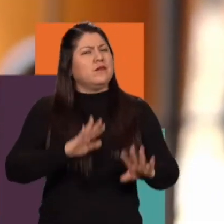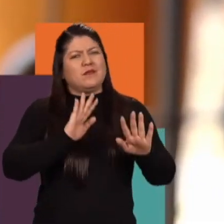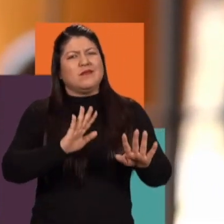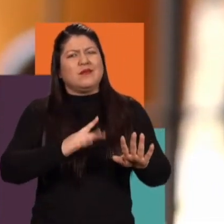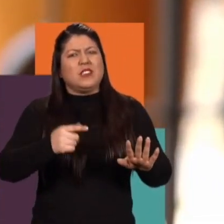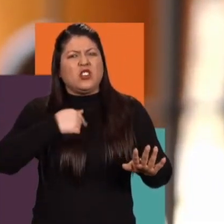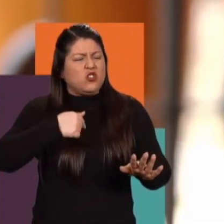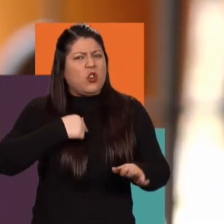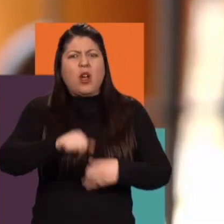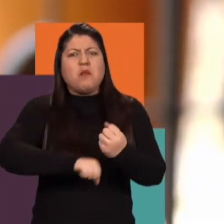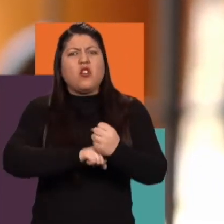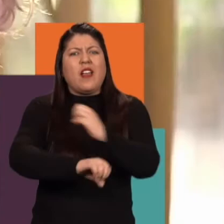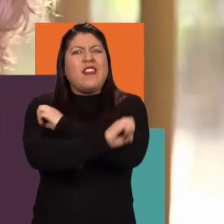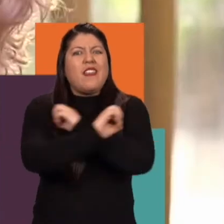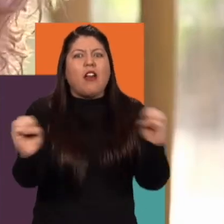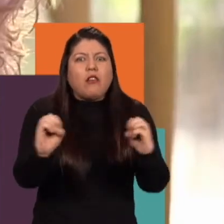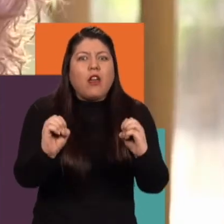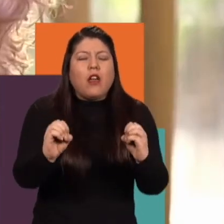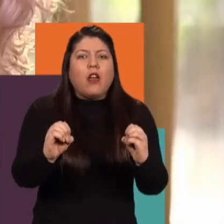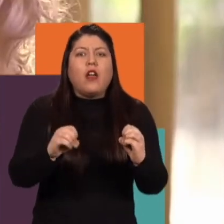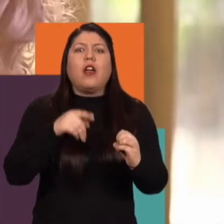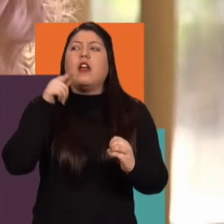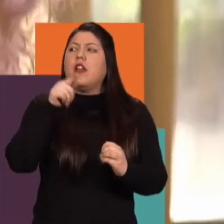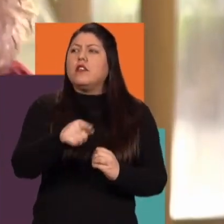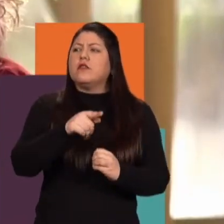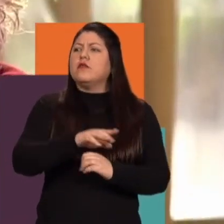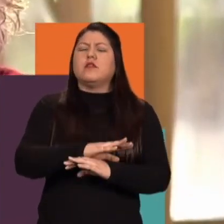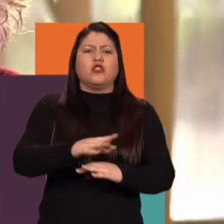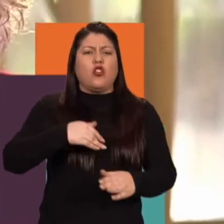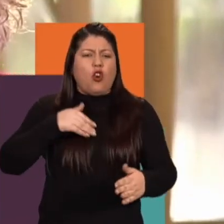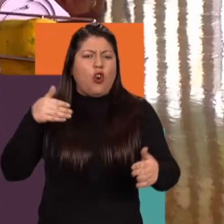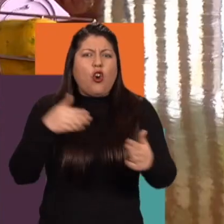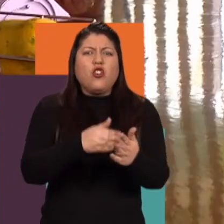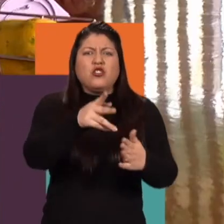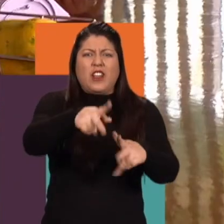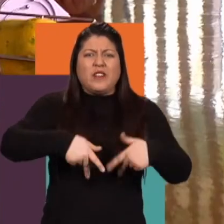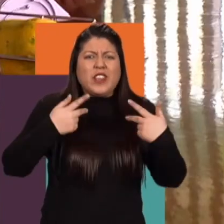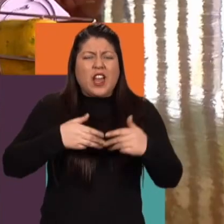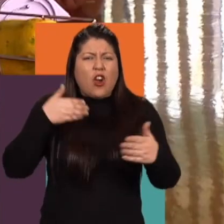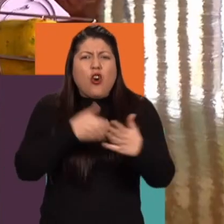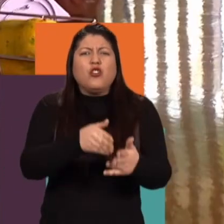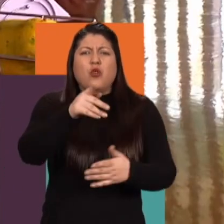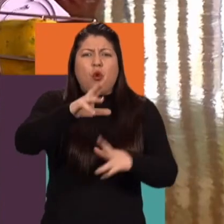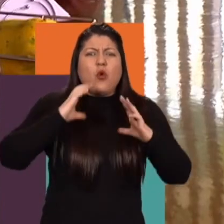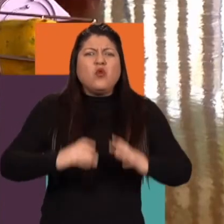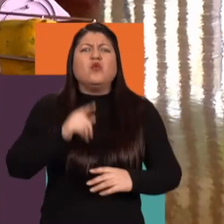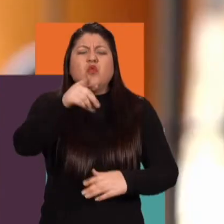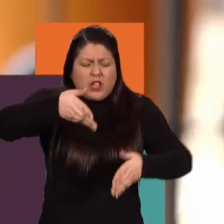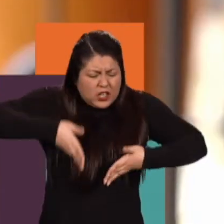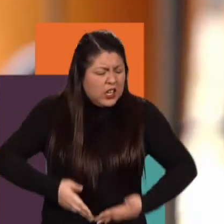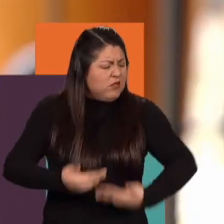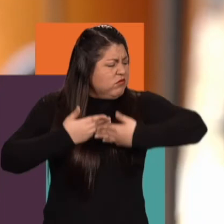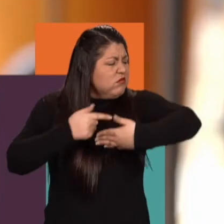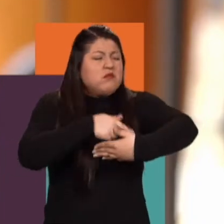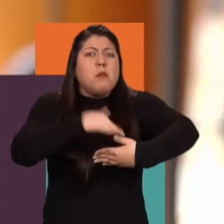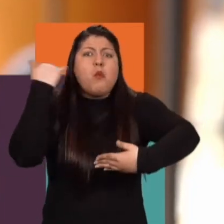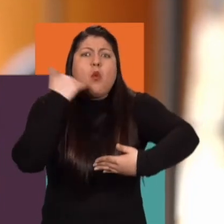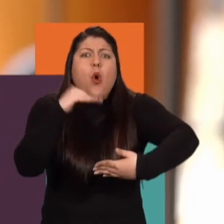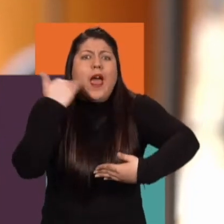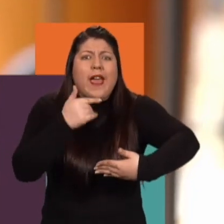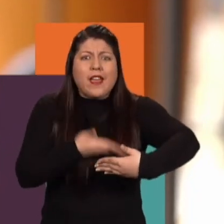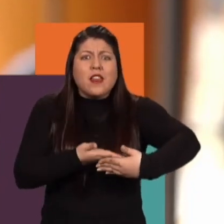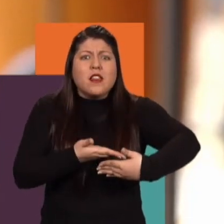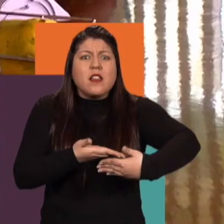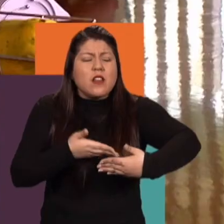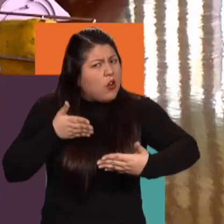me comporto como un hombre yo no voy a poner un solo peso en eso yo no voy a atentar ni contra su vida ni contra su cuerpo además